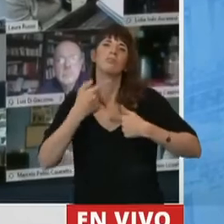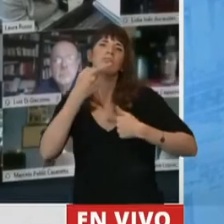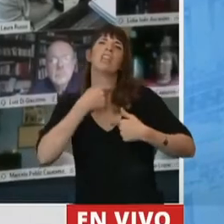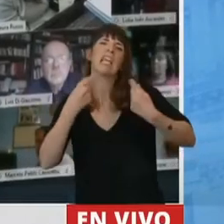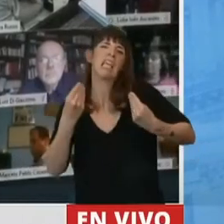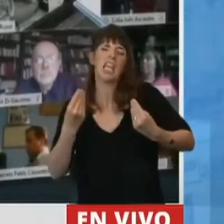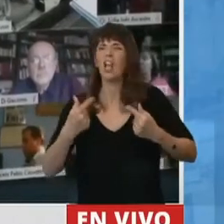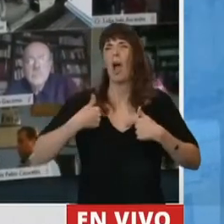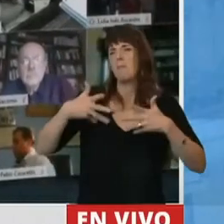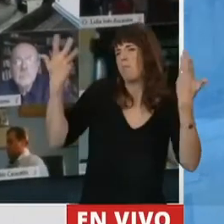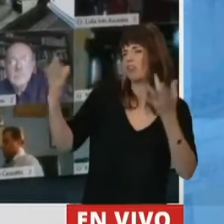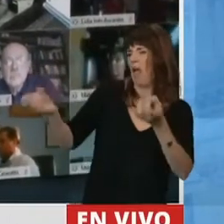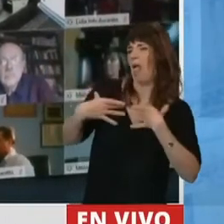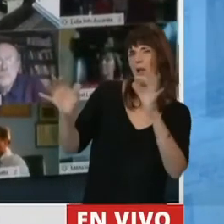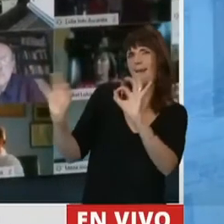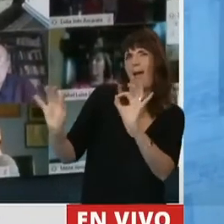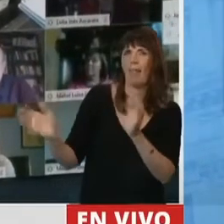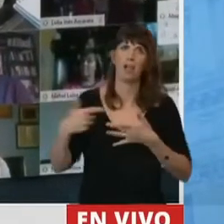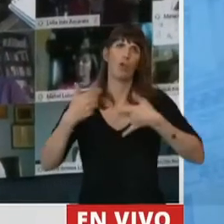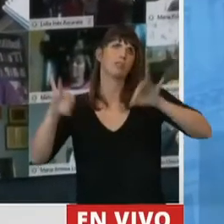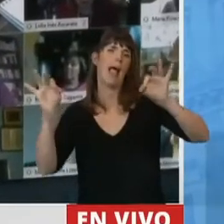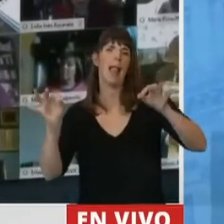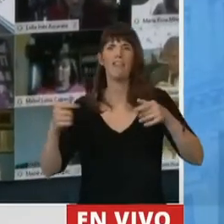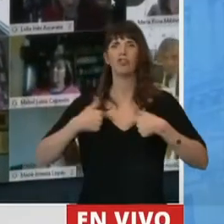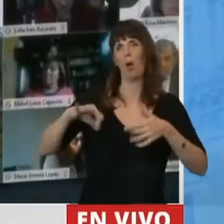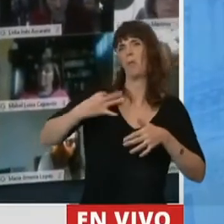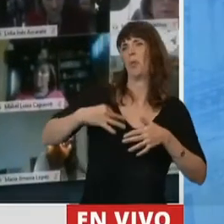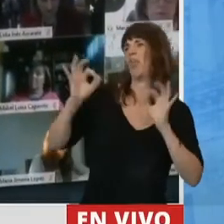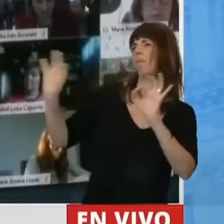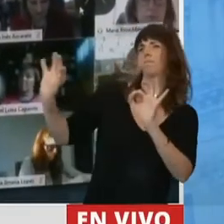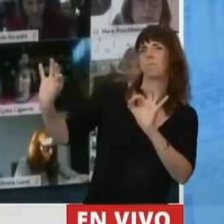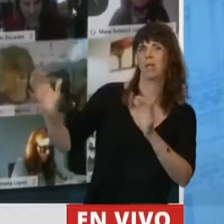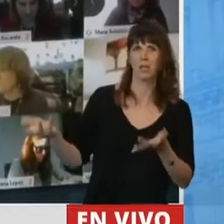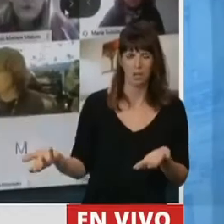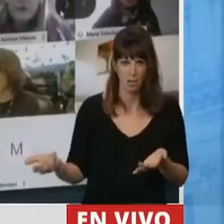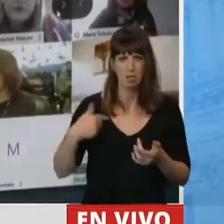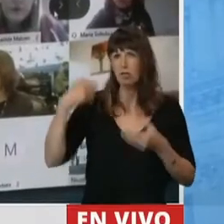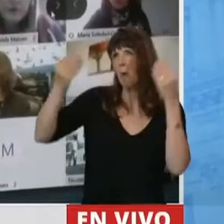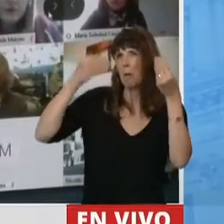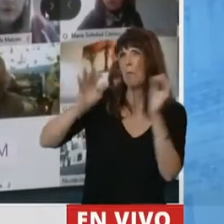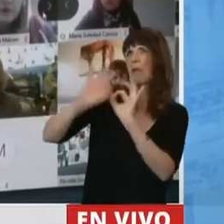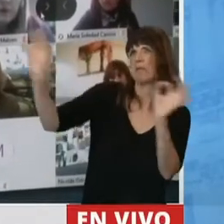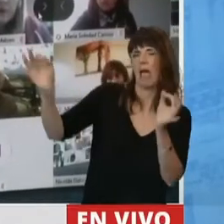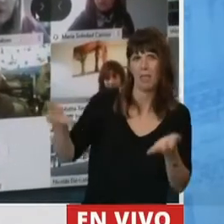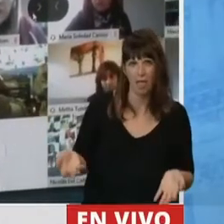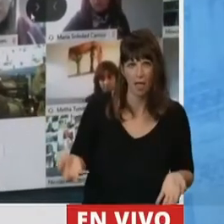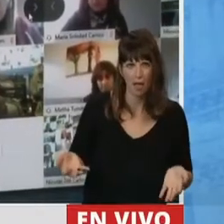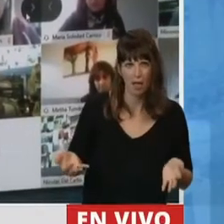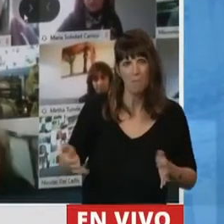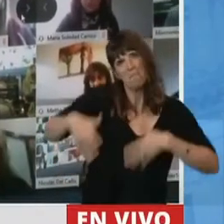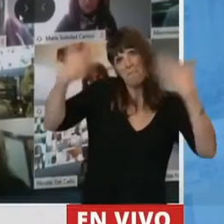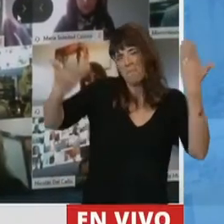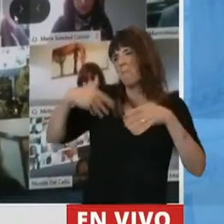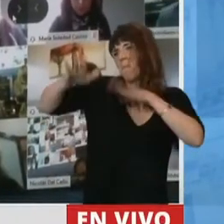a ellos no les pasa nada o que ellos tienen la vida resuelta o la vacatada, como se decía en otra época, y que entonces